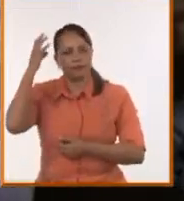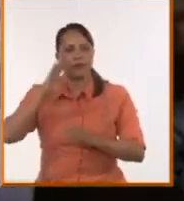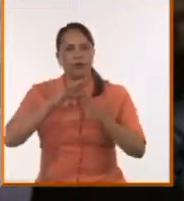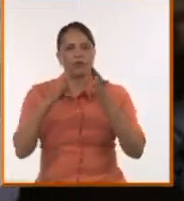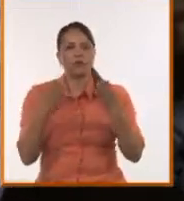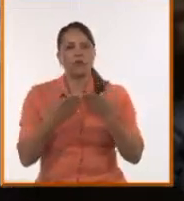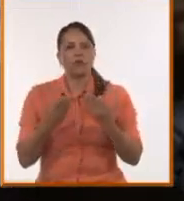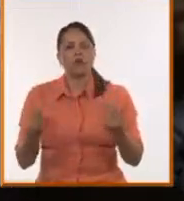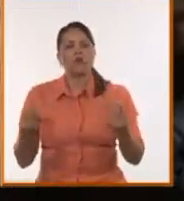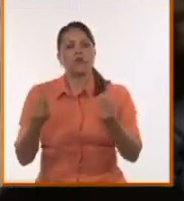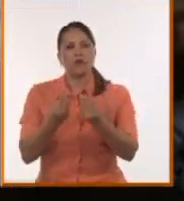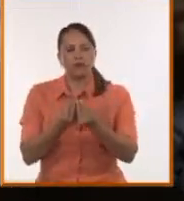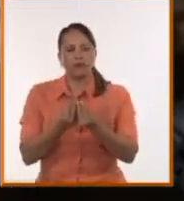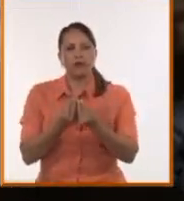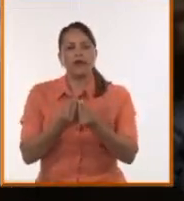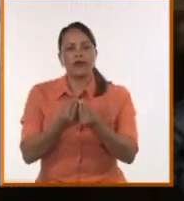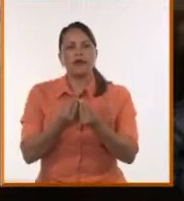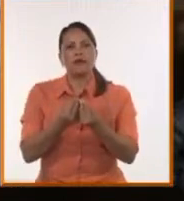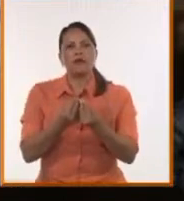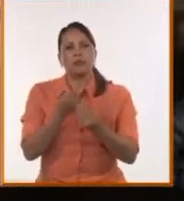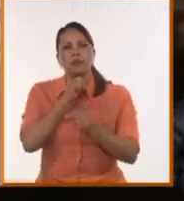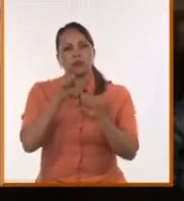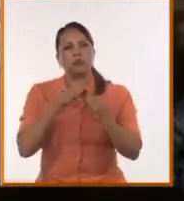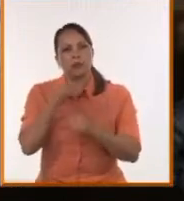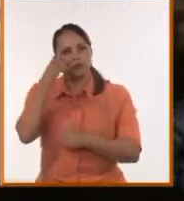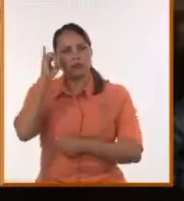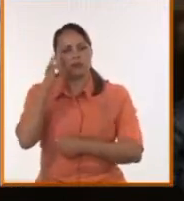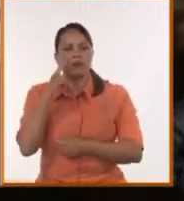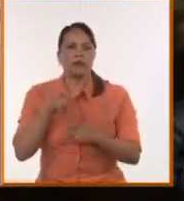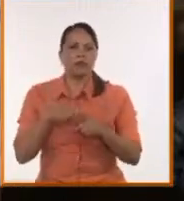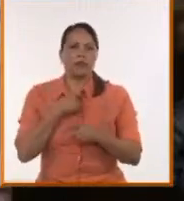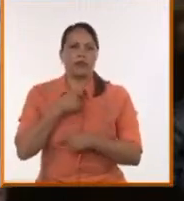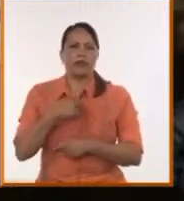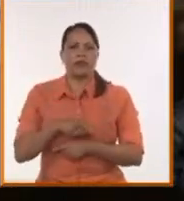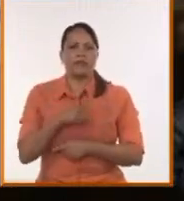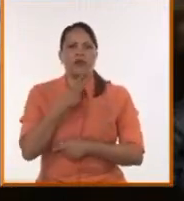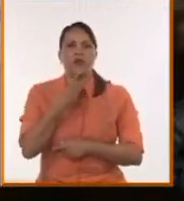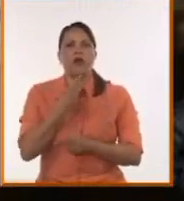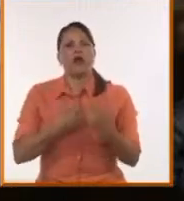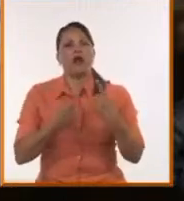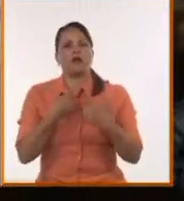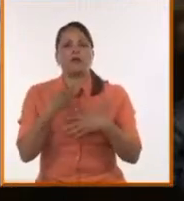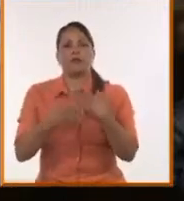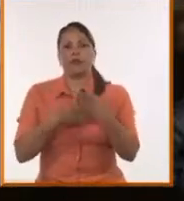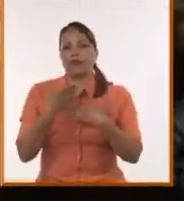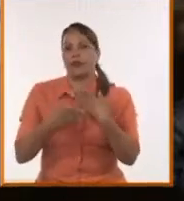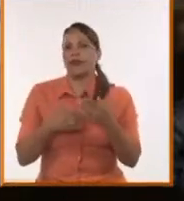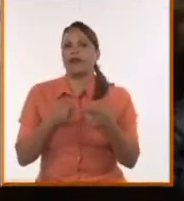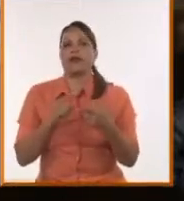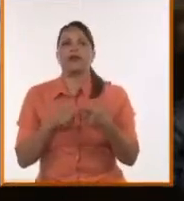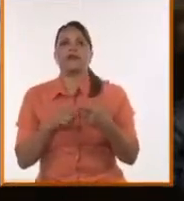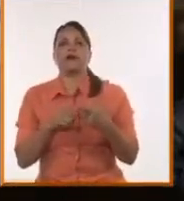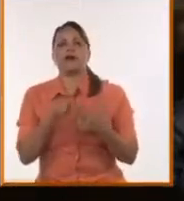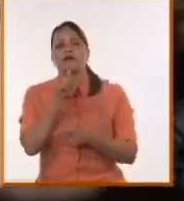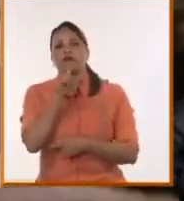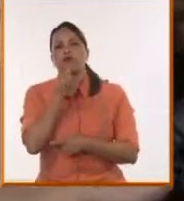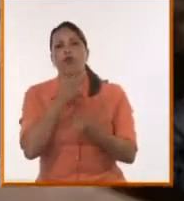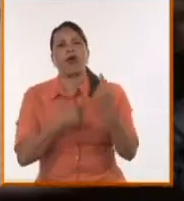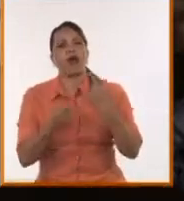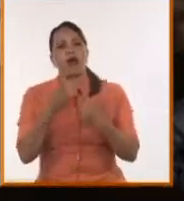Hay todas las posibilidades de cuando tenemos un malestar, cuando tenemos una duda,